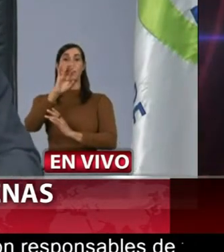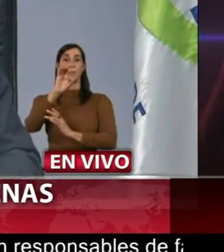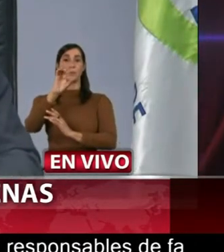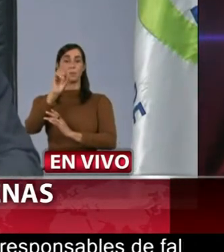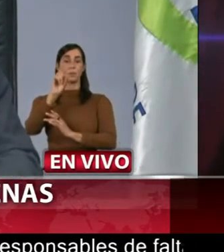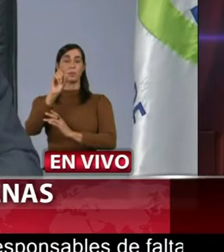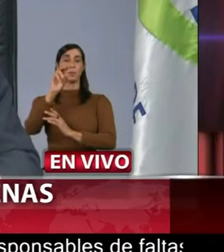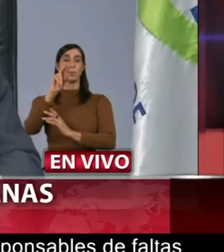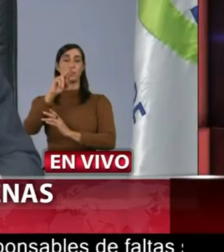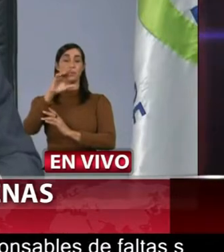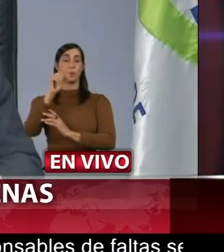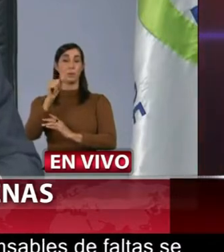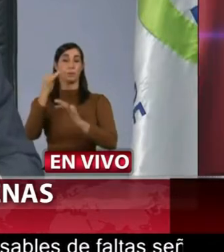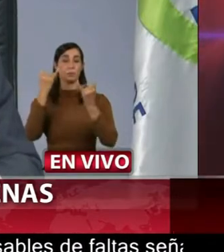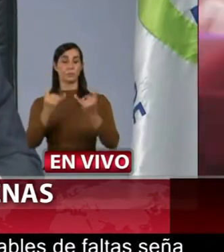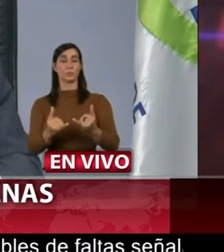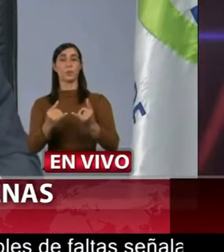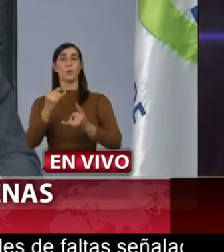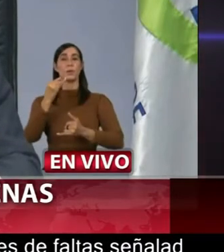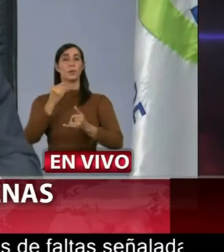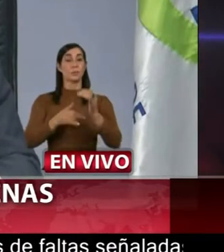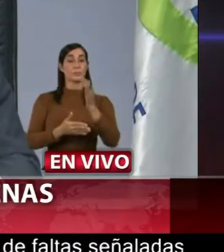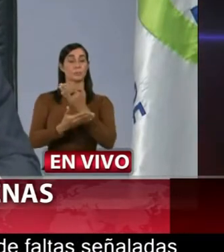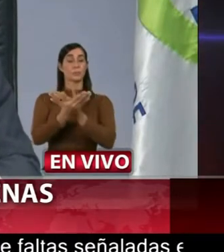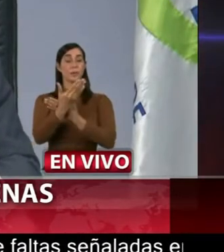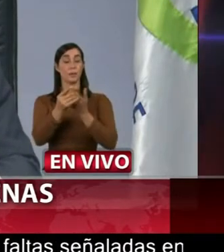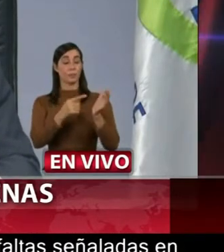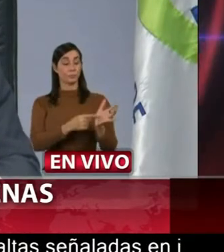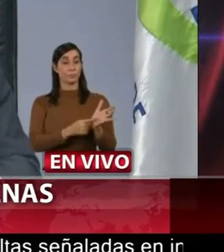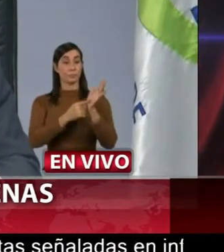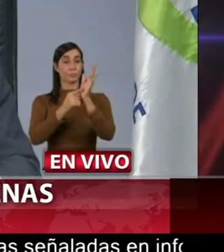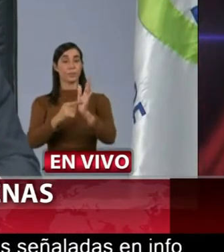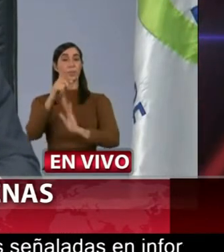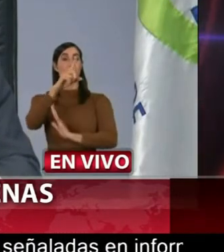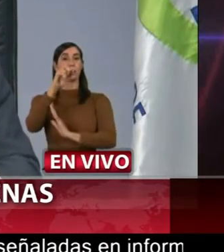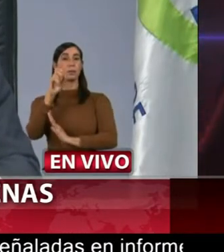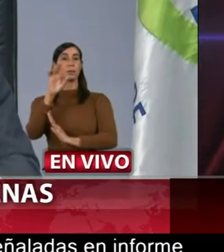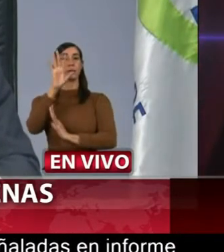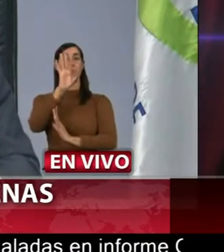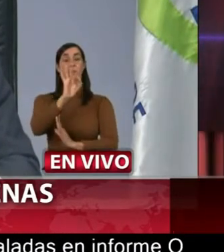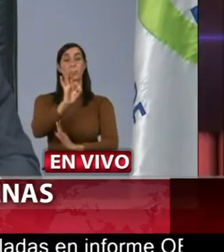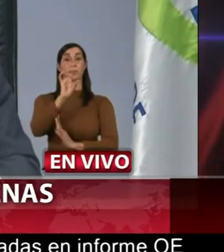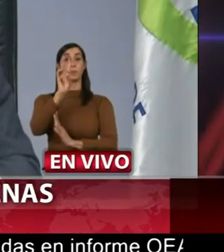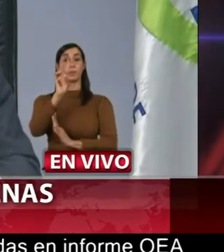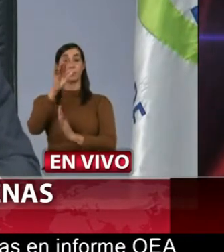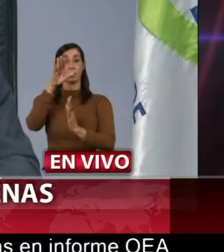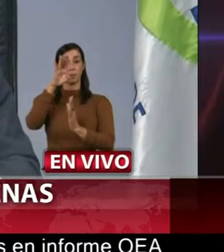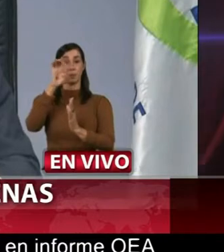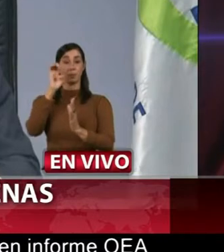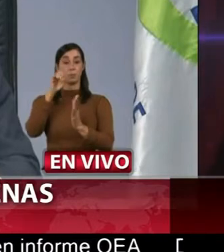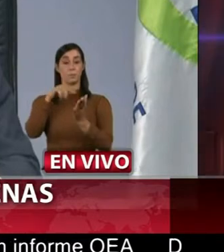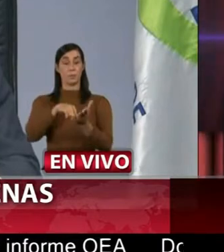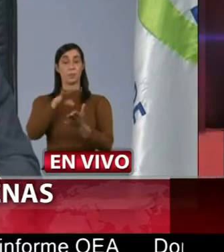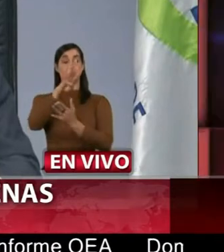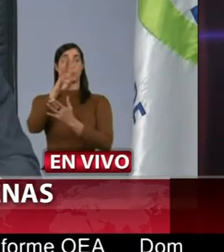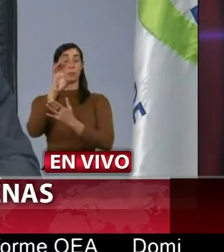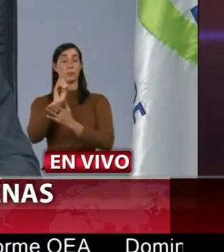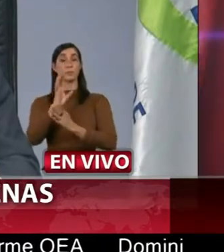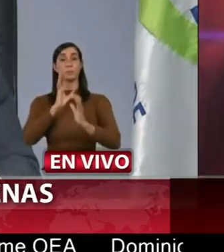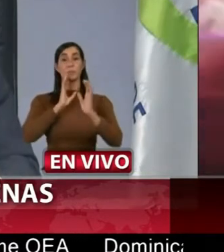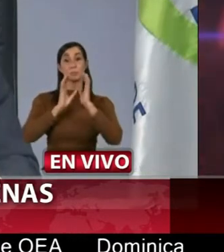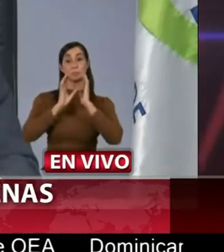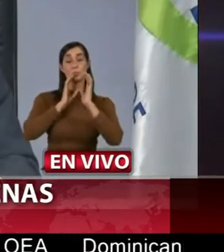corte de esta mañana, había registrado 191.494